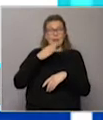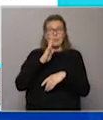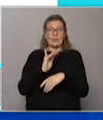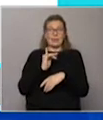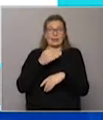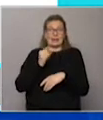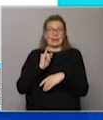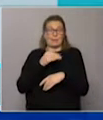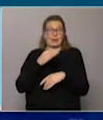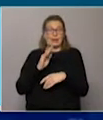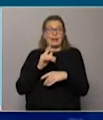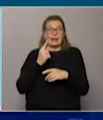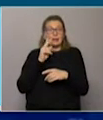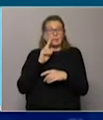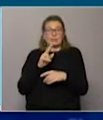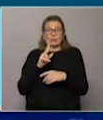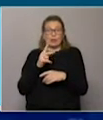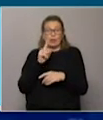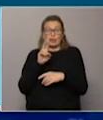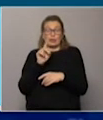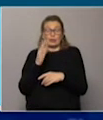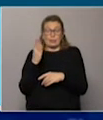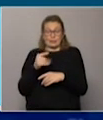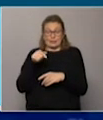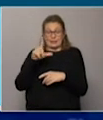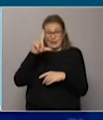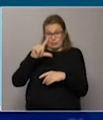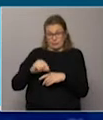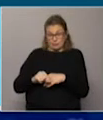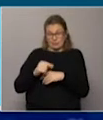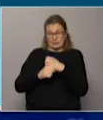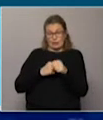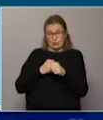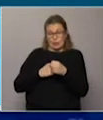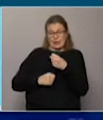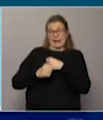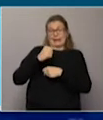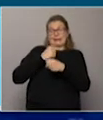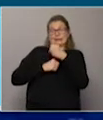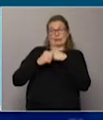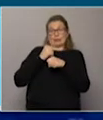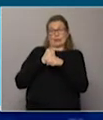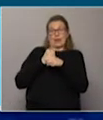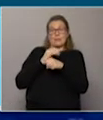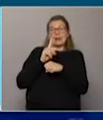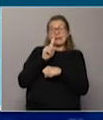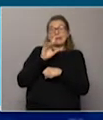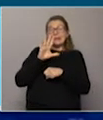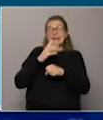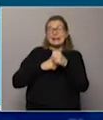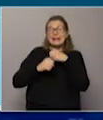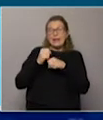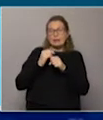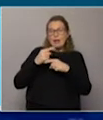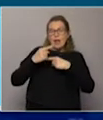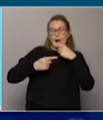si se da la caída de 12% que está esperada para este año, Argentina retrocedería más o menos 15 años en materia de avances